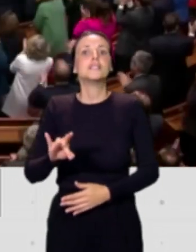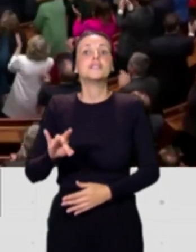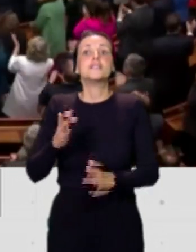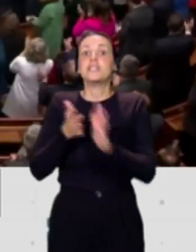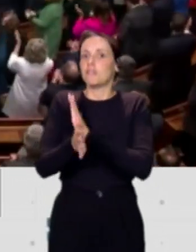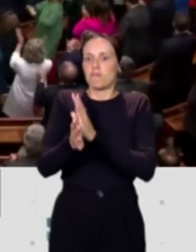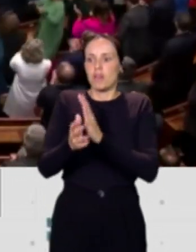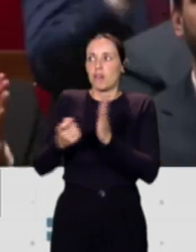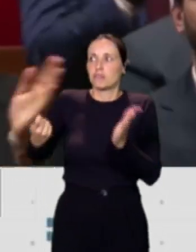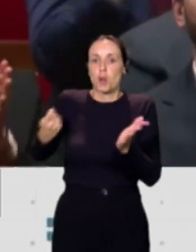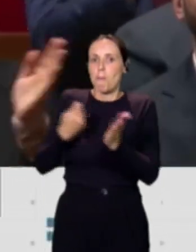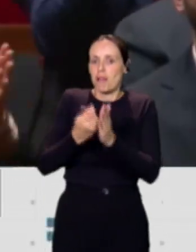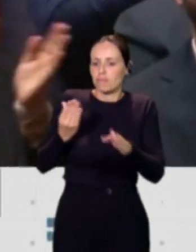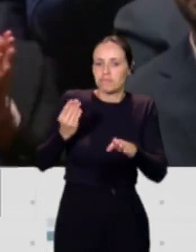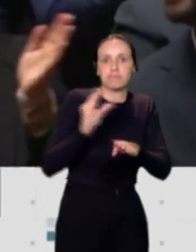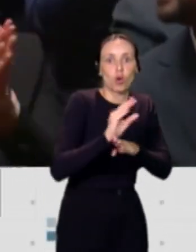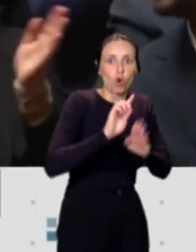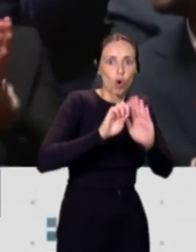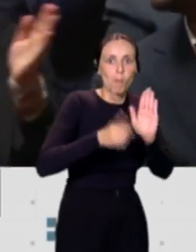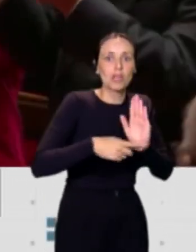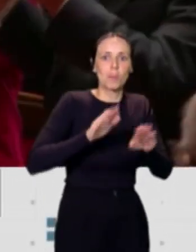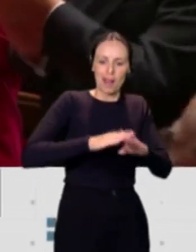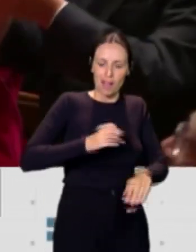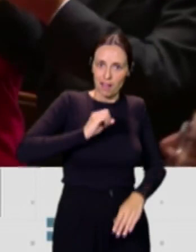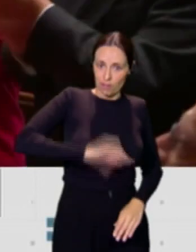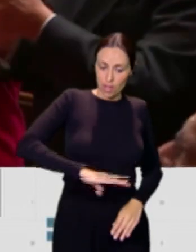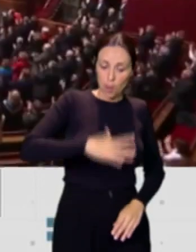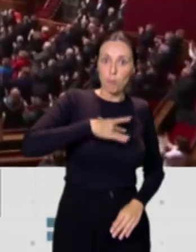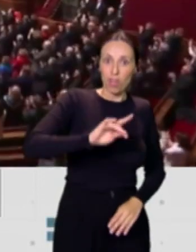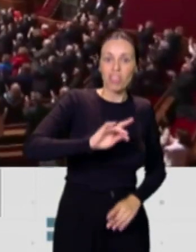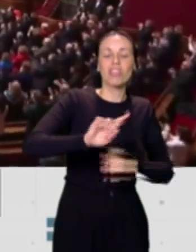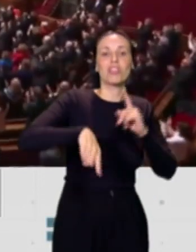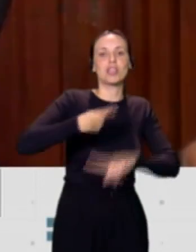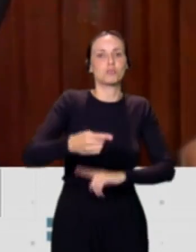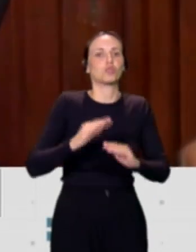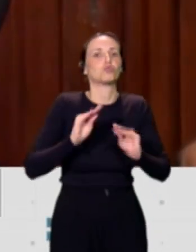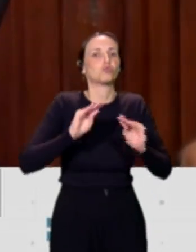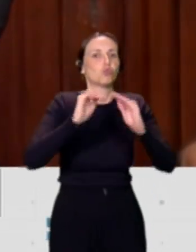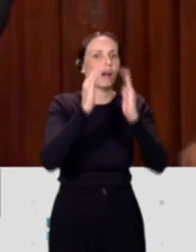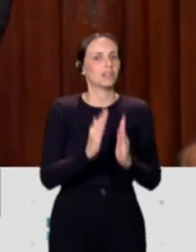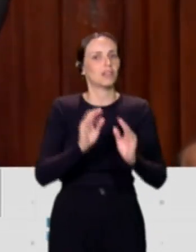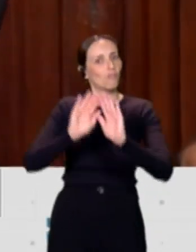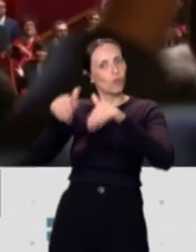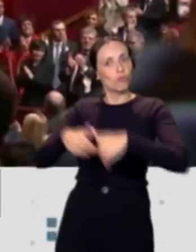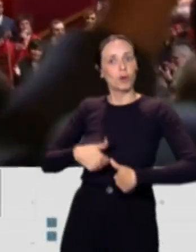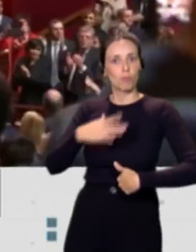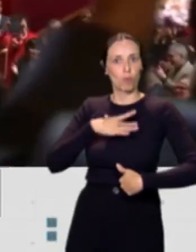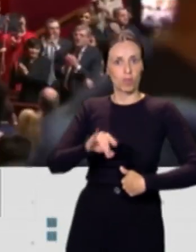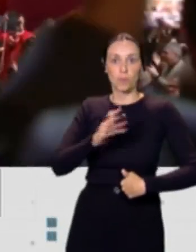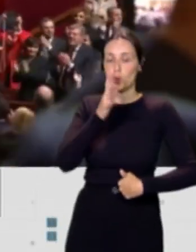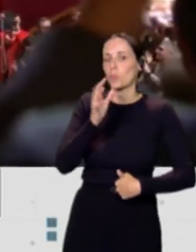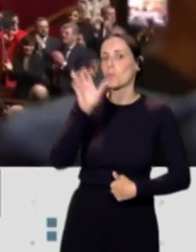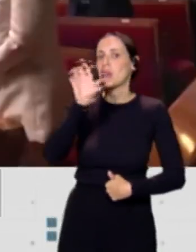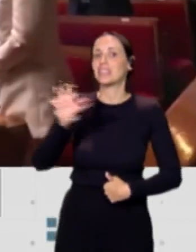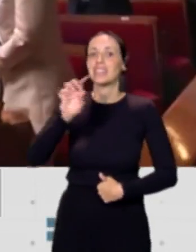costes para acceder al aborto y luego el retorno a su lugar de origen. Que en países donde es legal pero no gratuito,